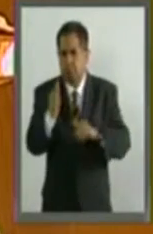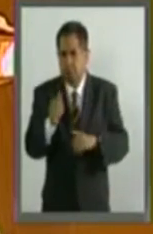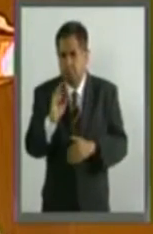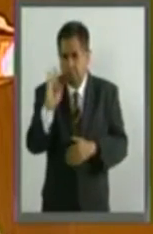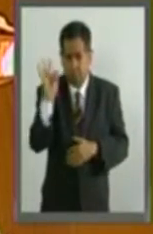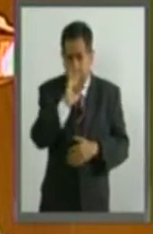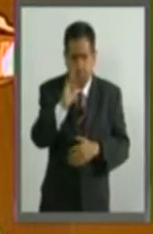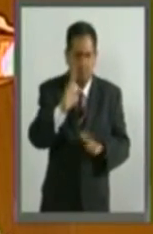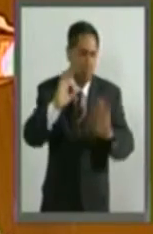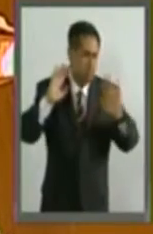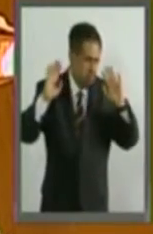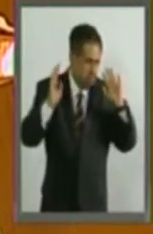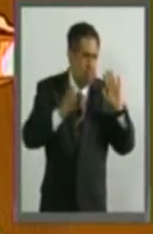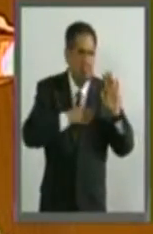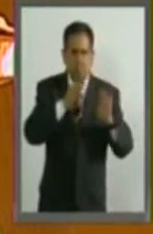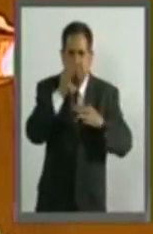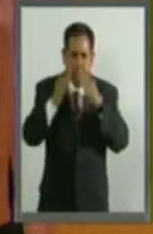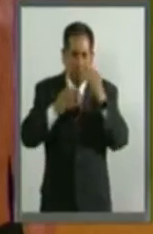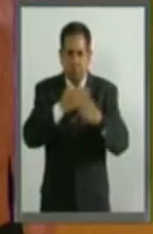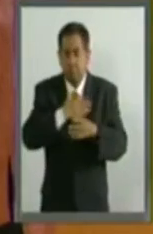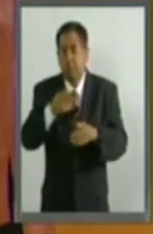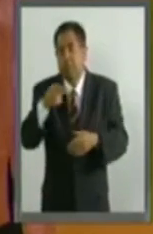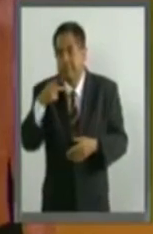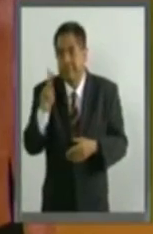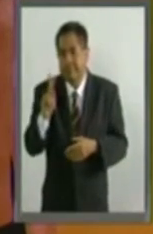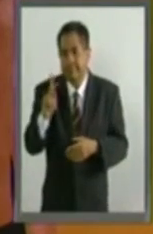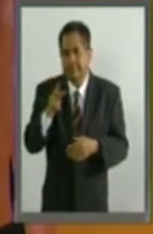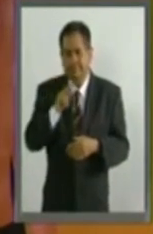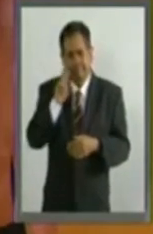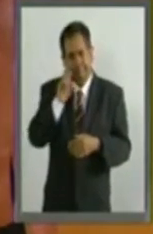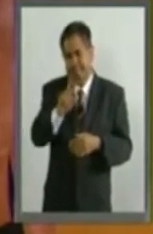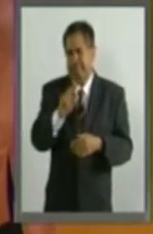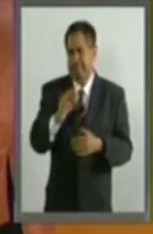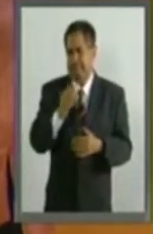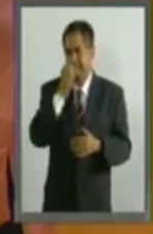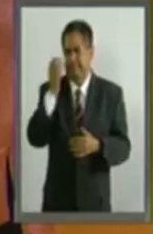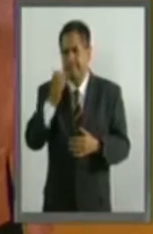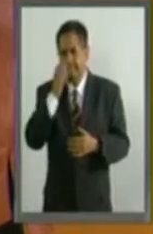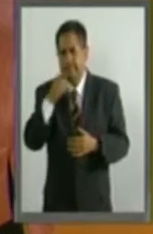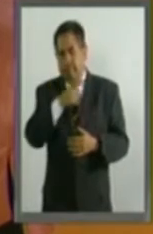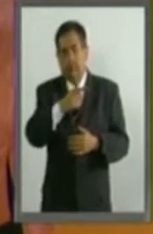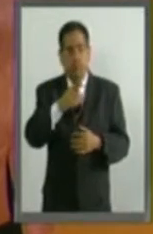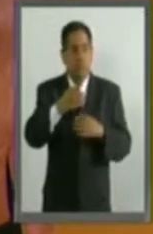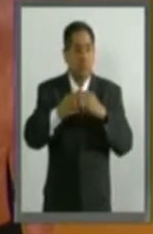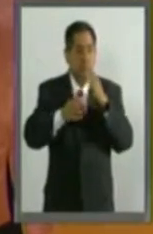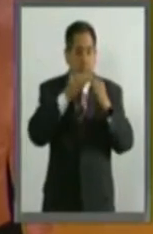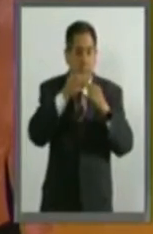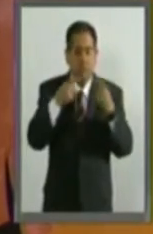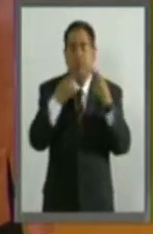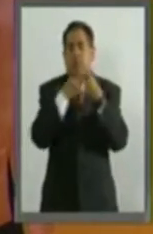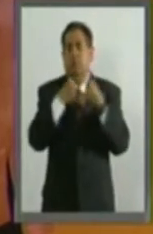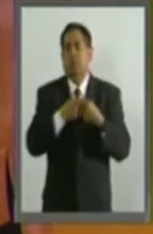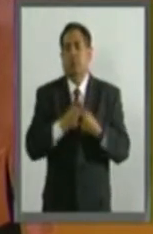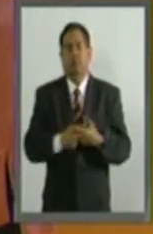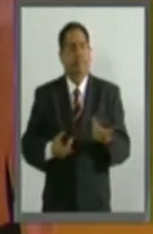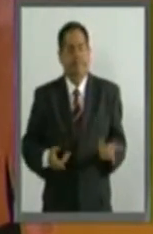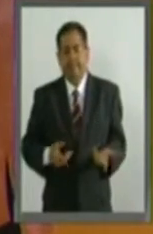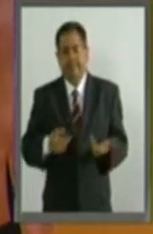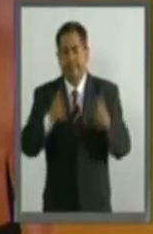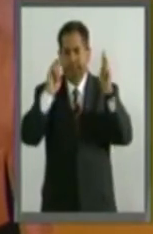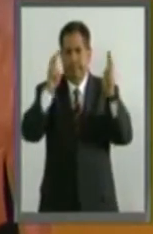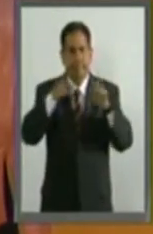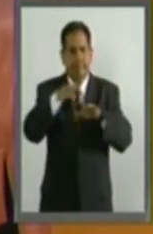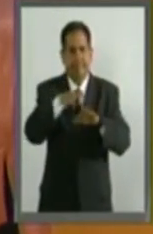así fuera, sería una buena noticia. Pero nos hemos acostumbrado a noticias contradictorias en relación al tema de